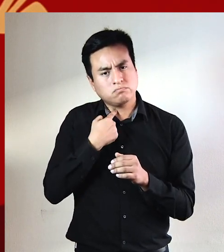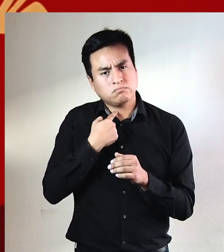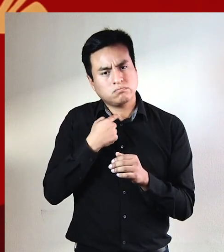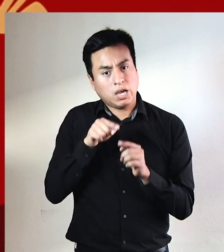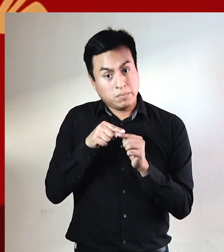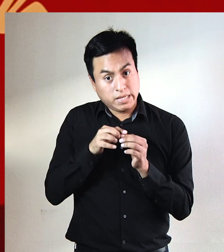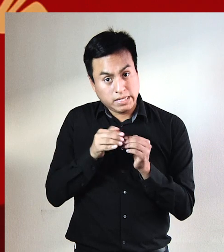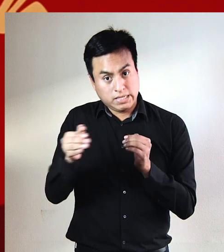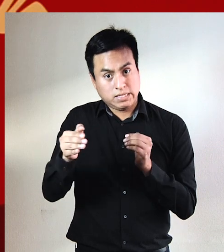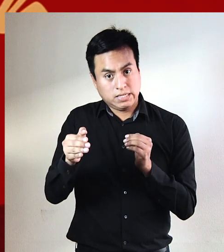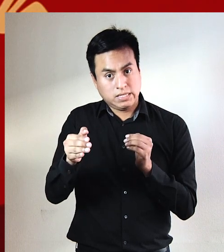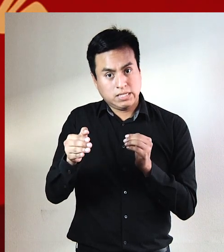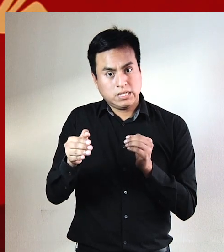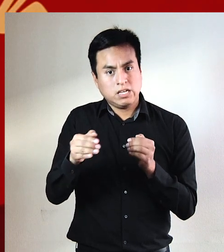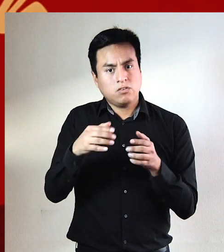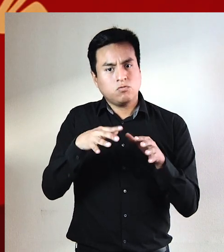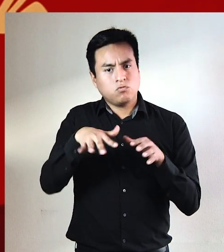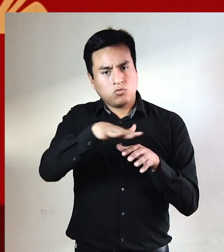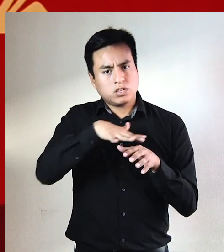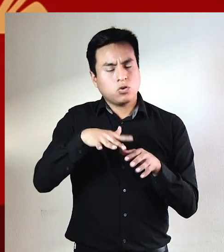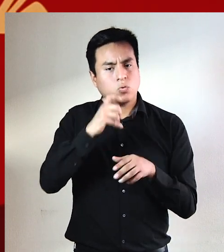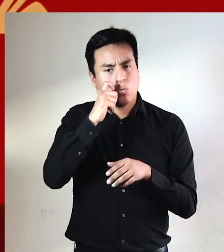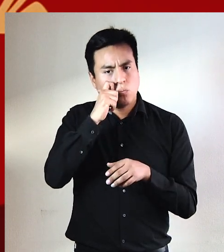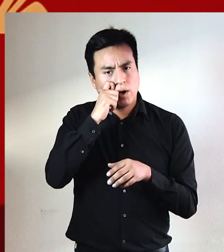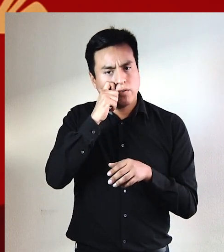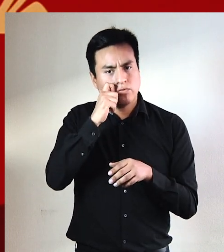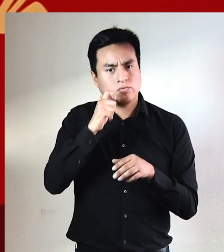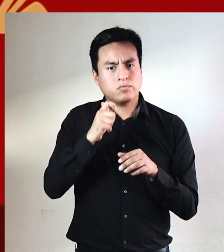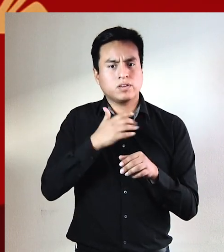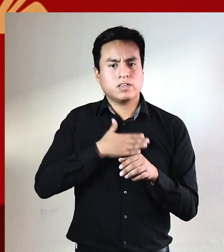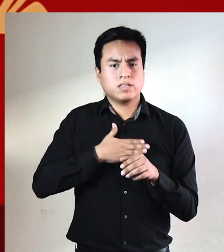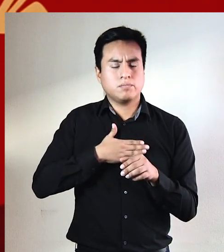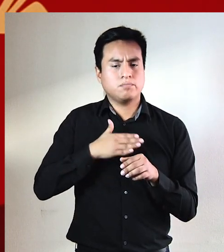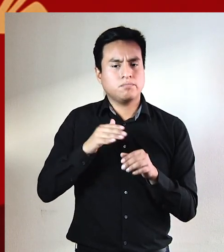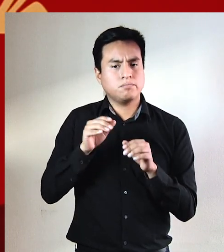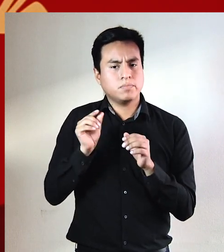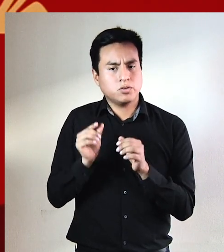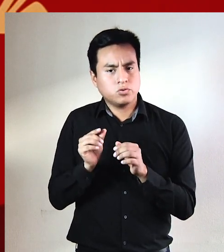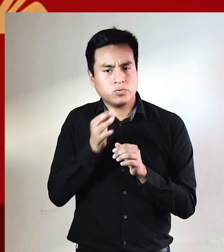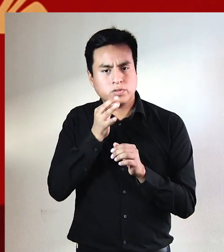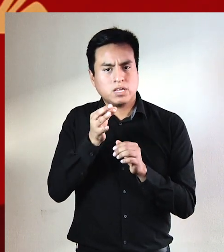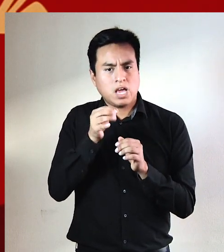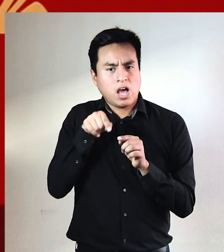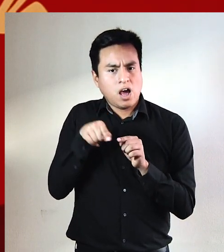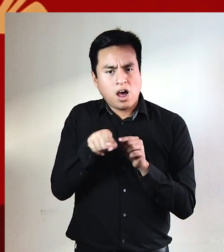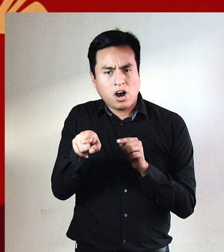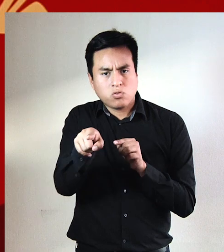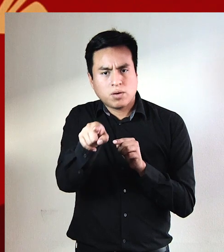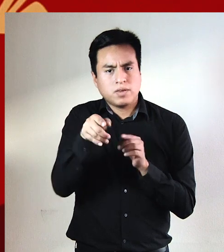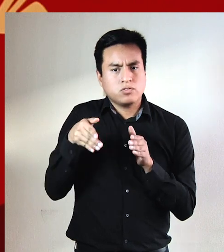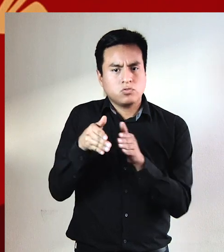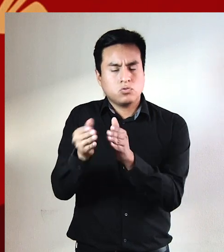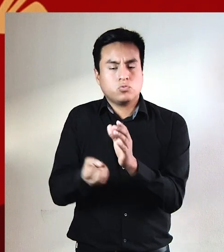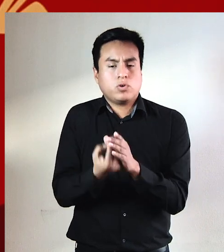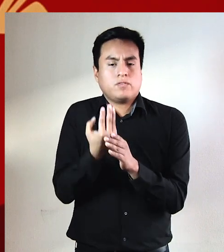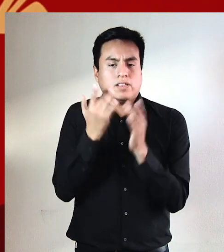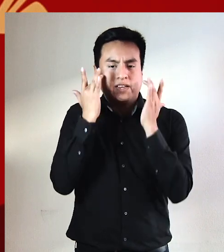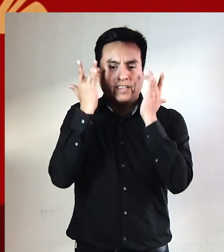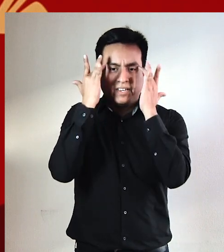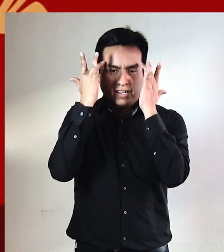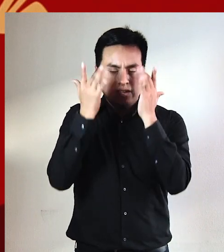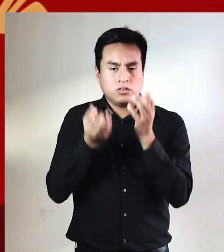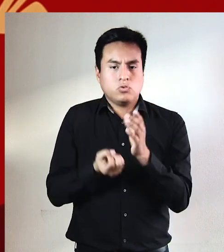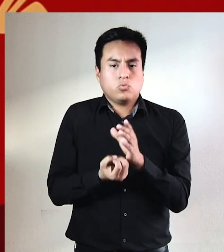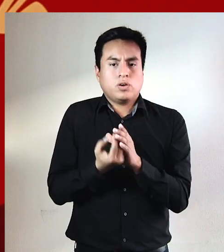emprender desde allí, desde esas fosas de lo humano, como quería el pequeño Rambó, el arduo camino a una nueva alegría,